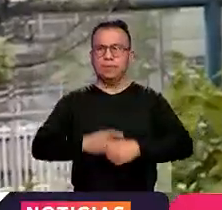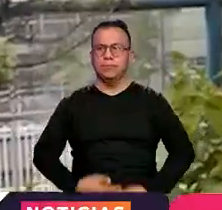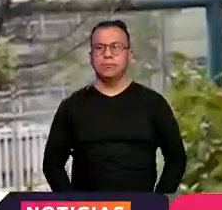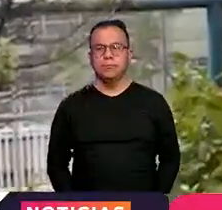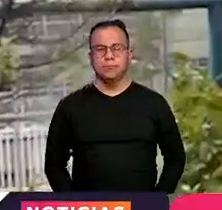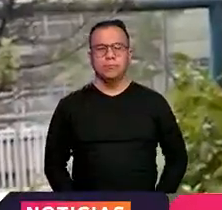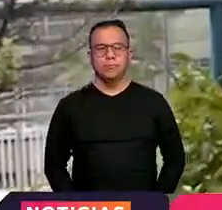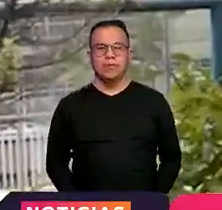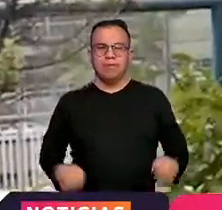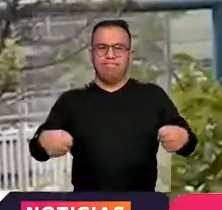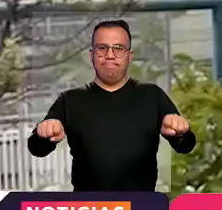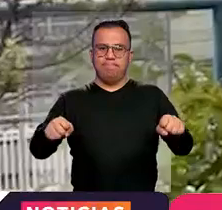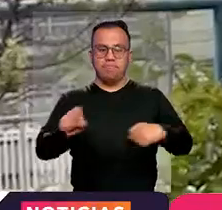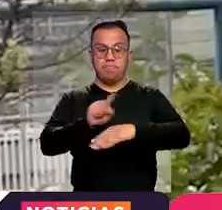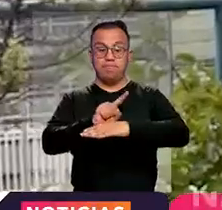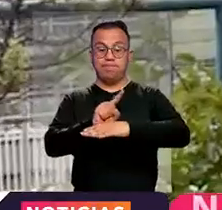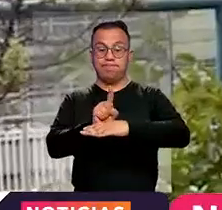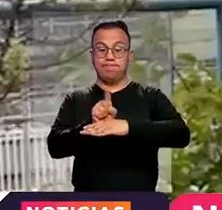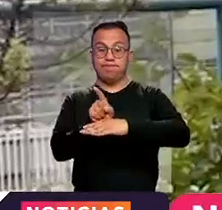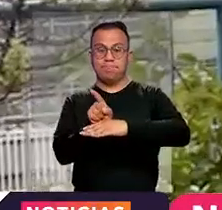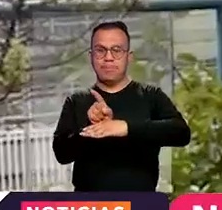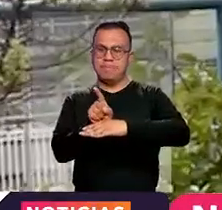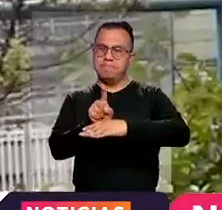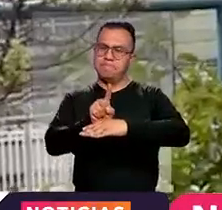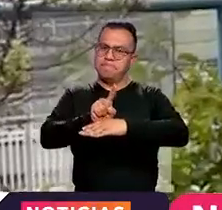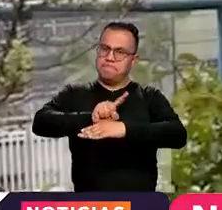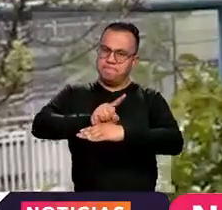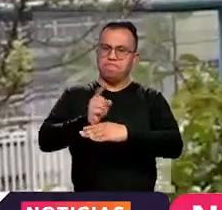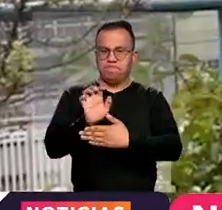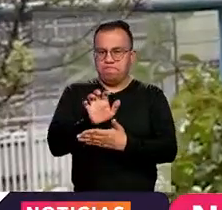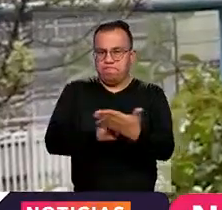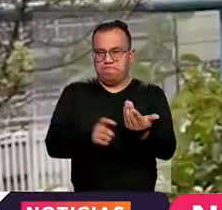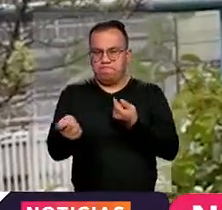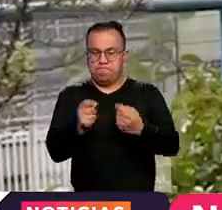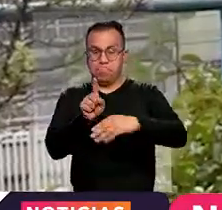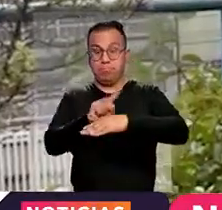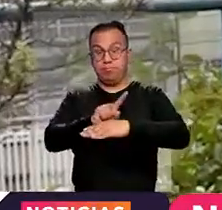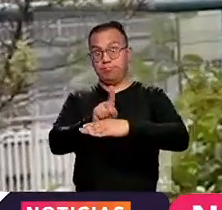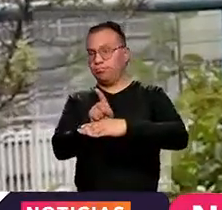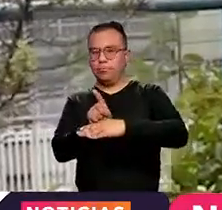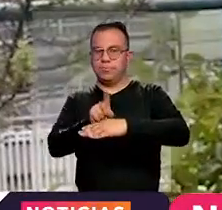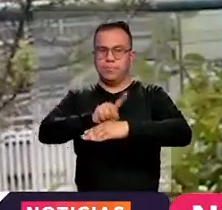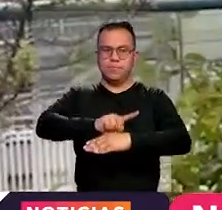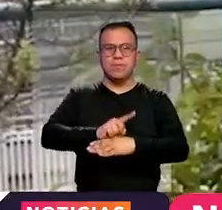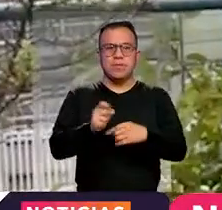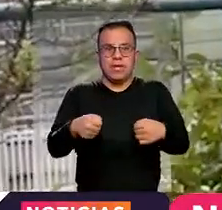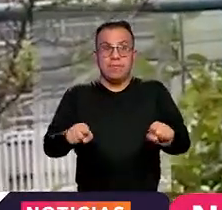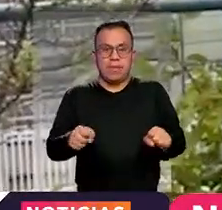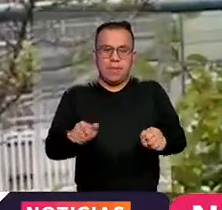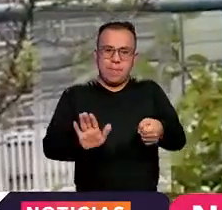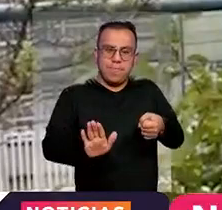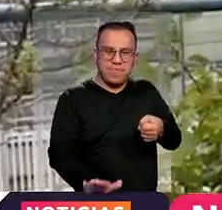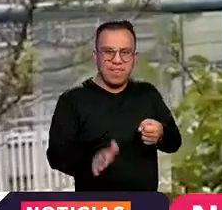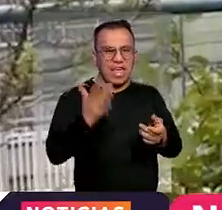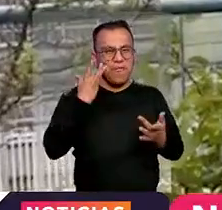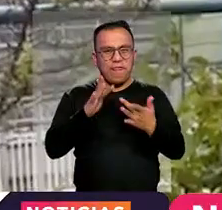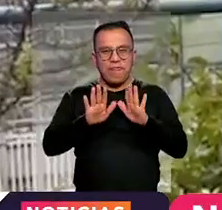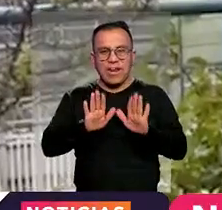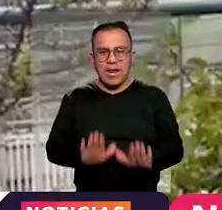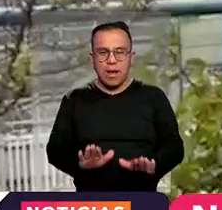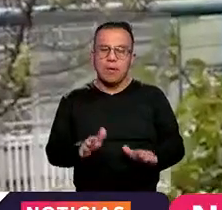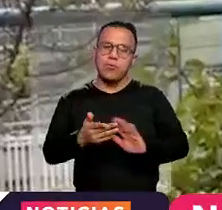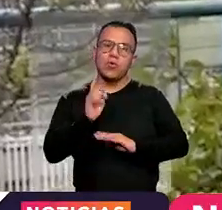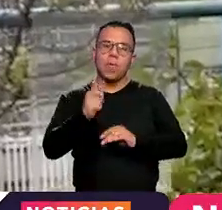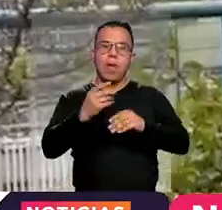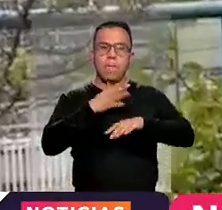de manejar a niveles de velocidad más bajo de lo que usualmente se está conduciendo, dado que las distancias de frenado aumentan, teniendo en cuenta que el